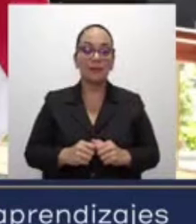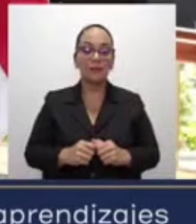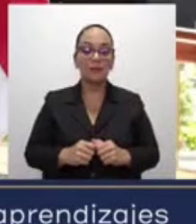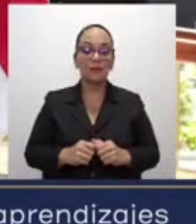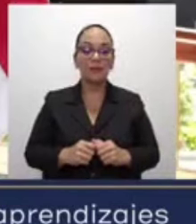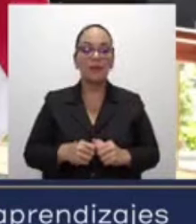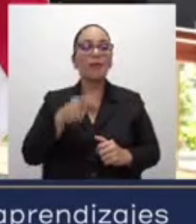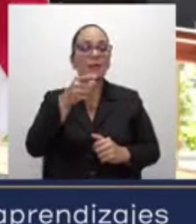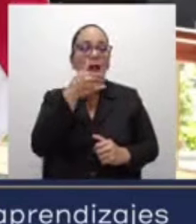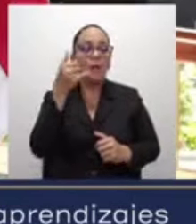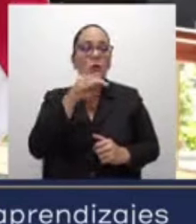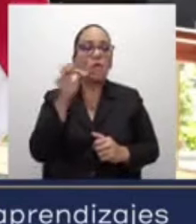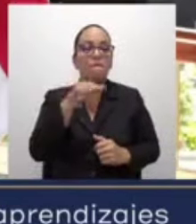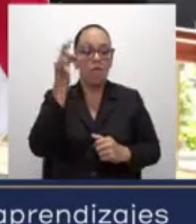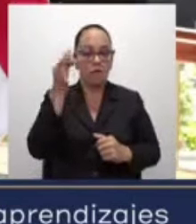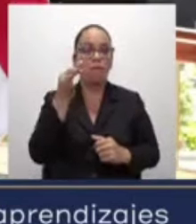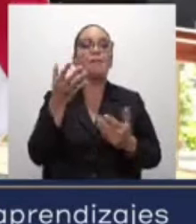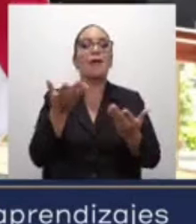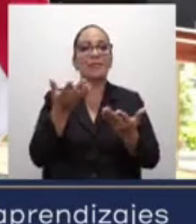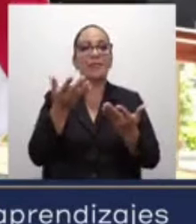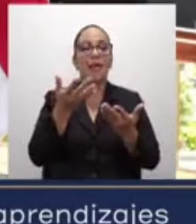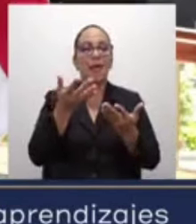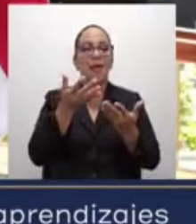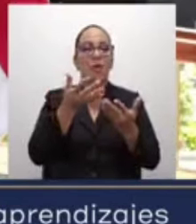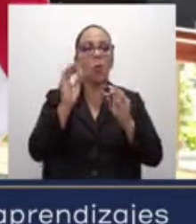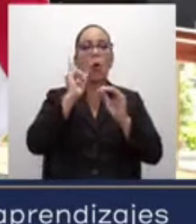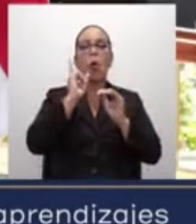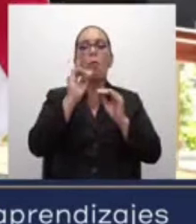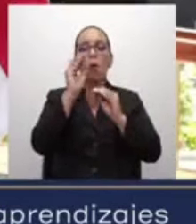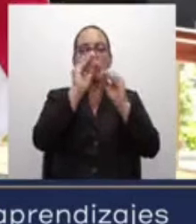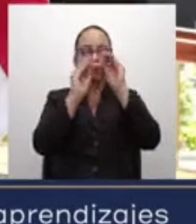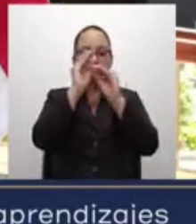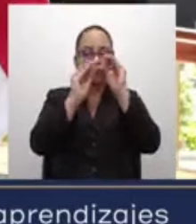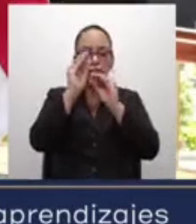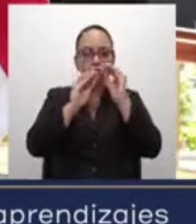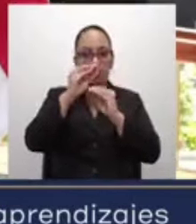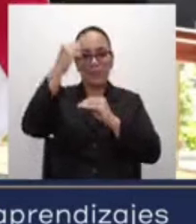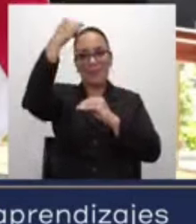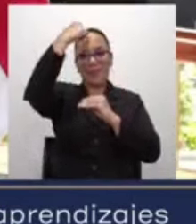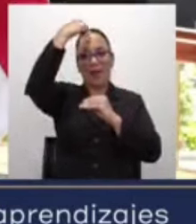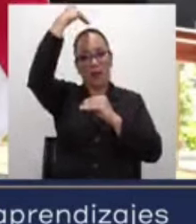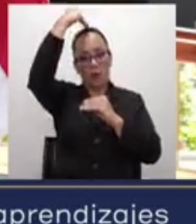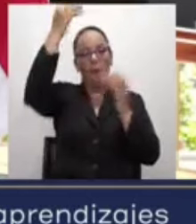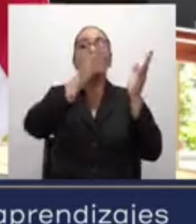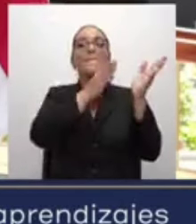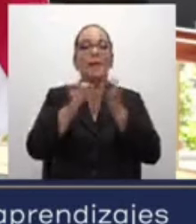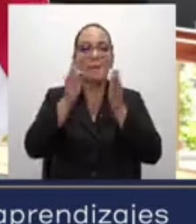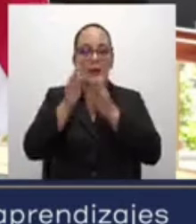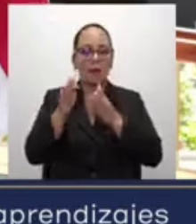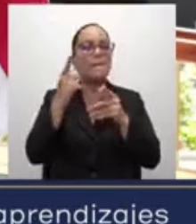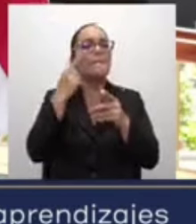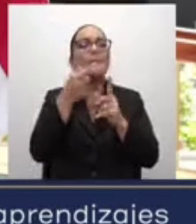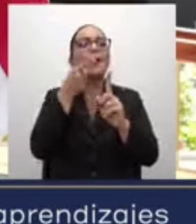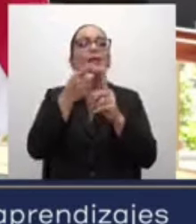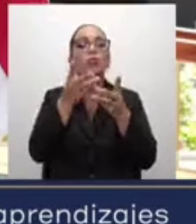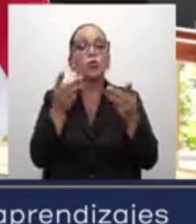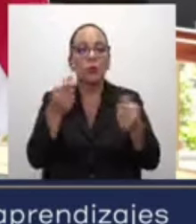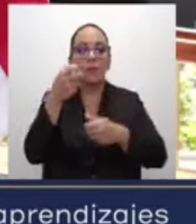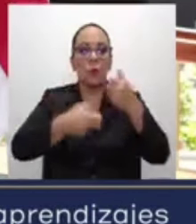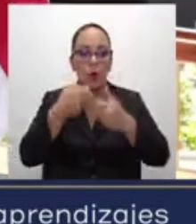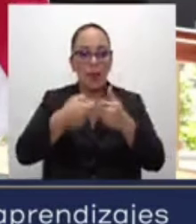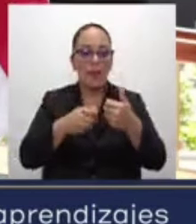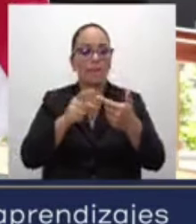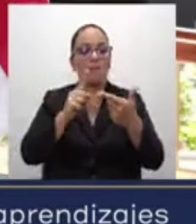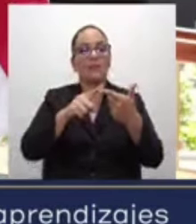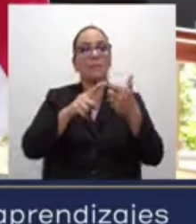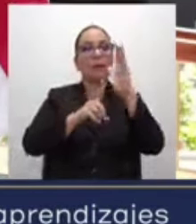mejor manera de programar un cerebro para solucionar problemas, para tener cultura, para